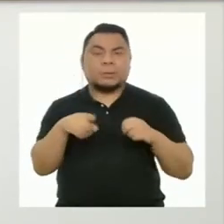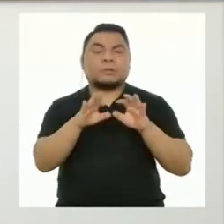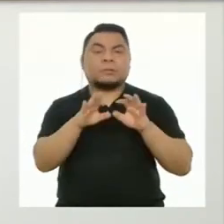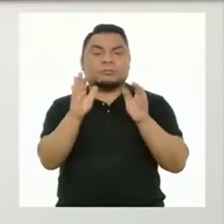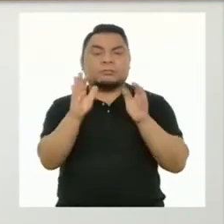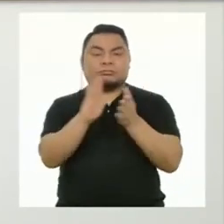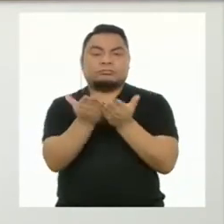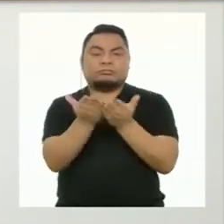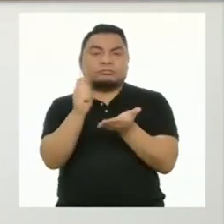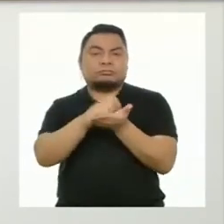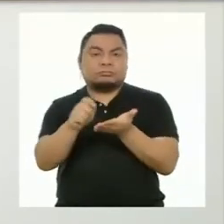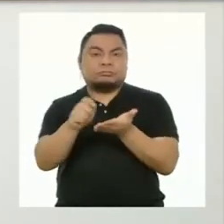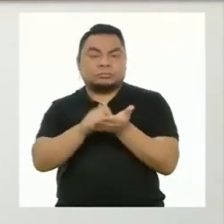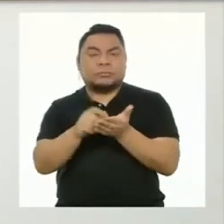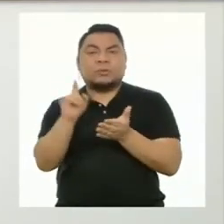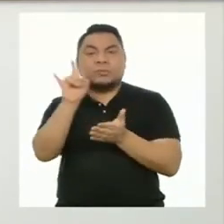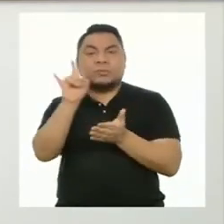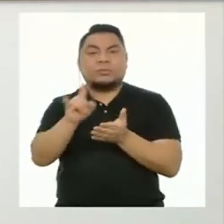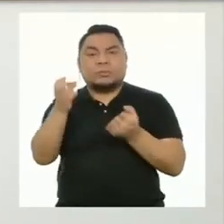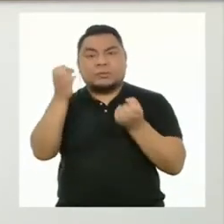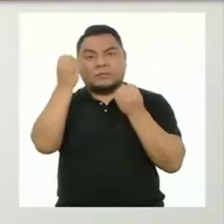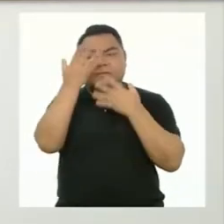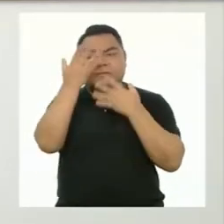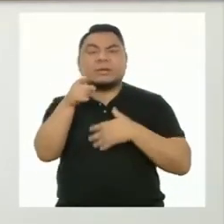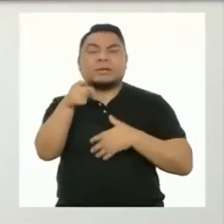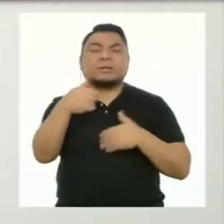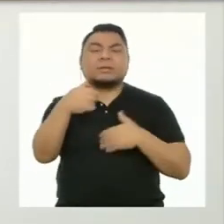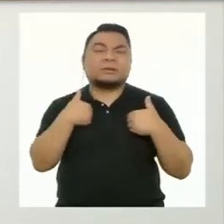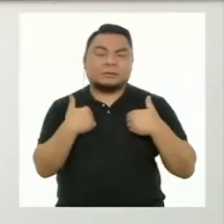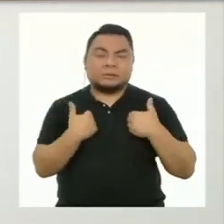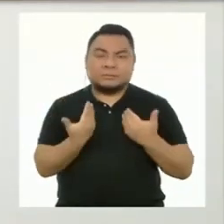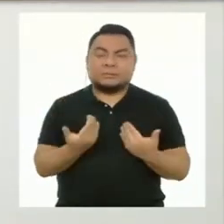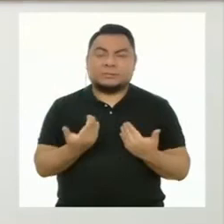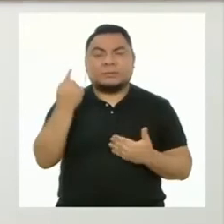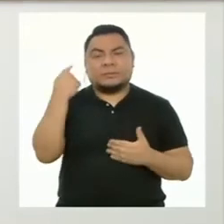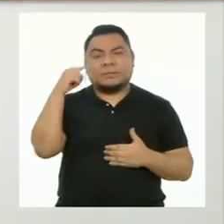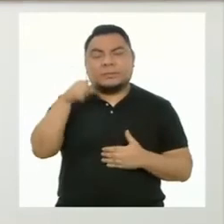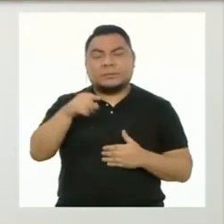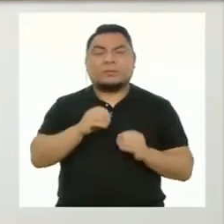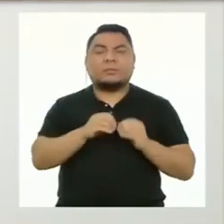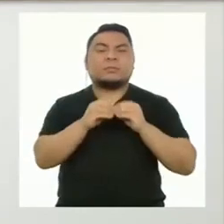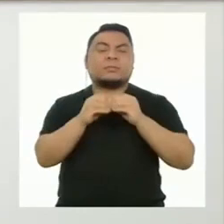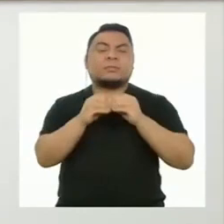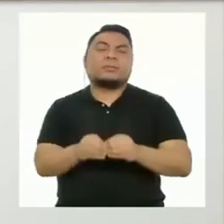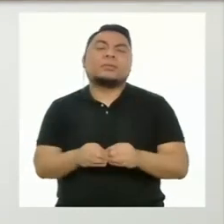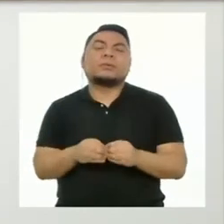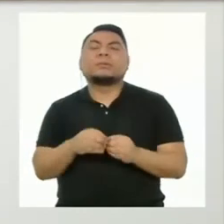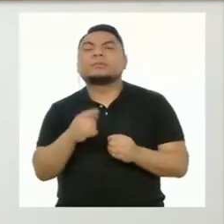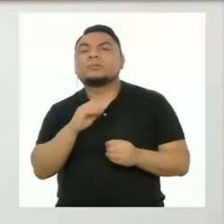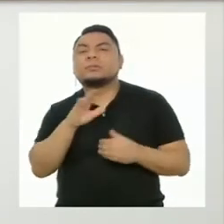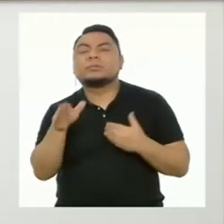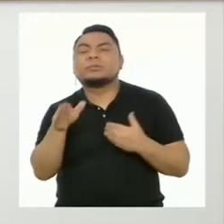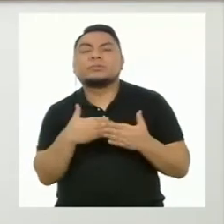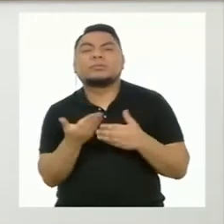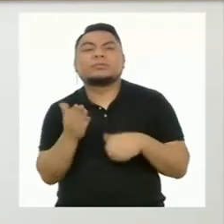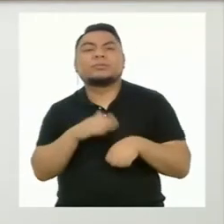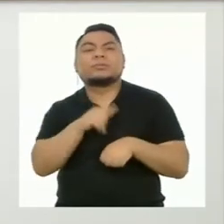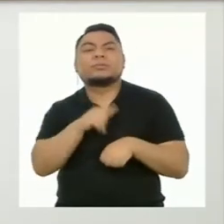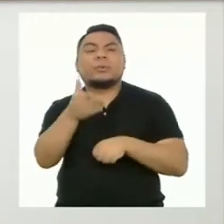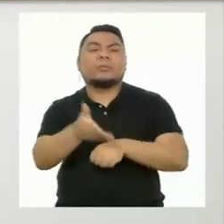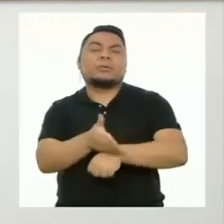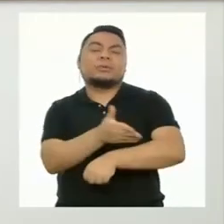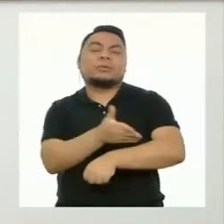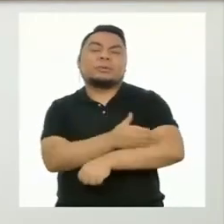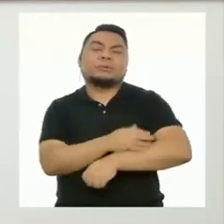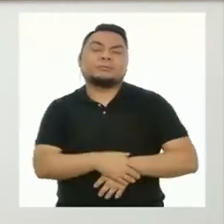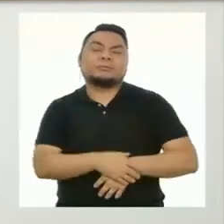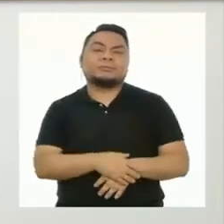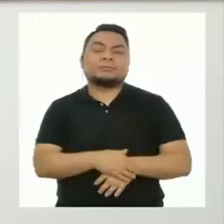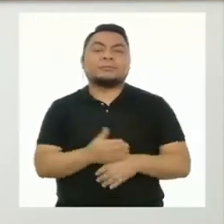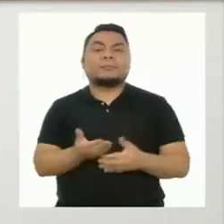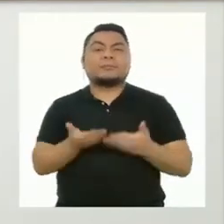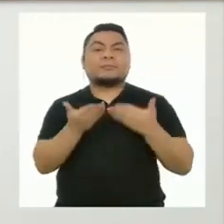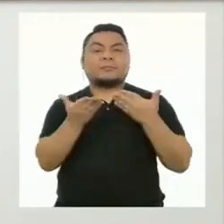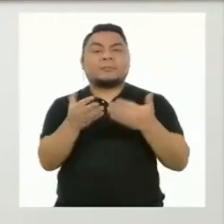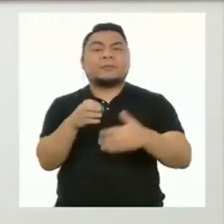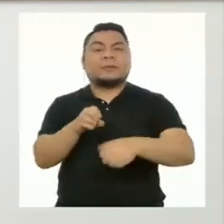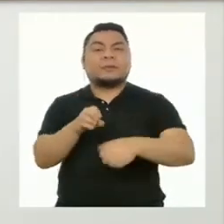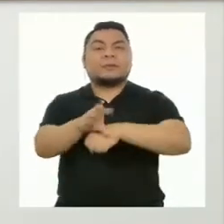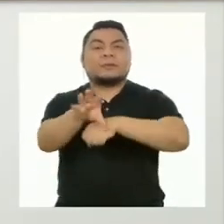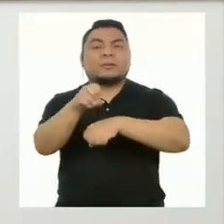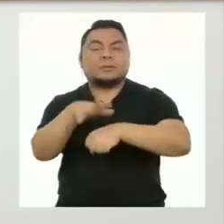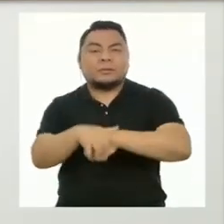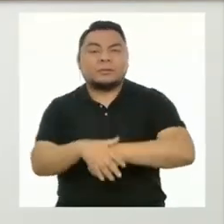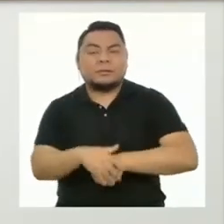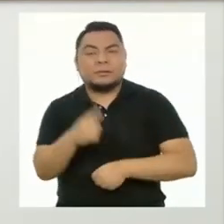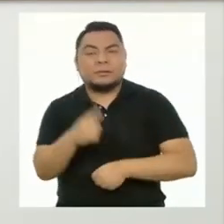portafolio y usar la información que contiene para establecer conclusiones sobre tu progreso. Darte algunas